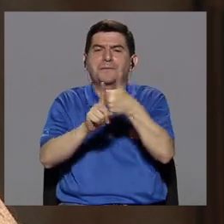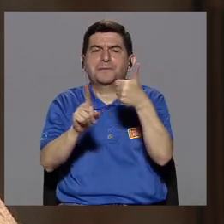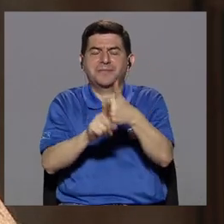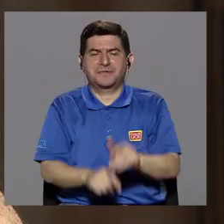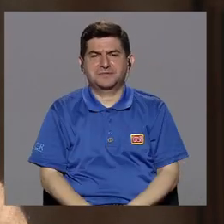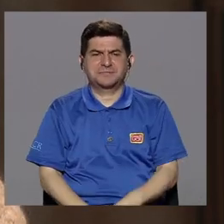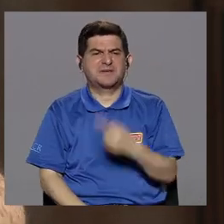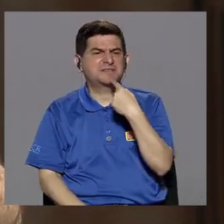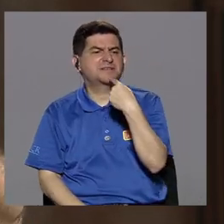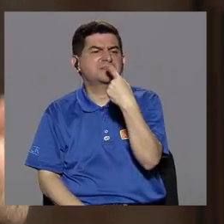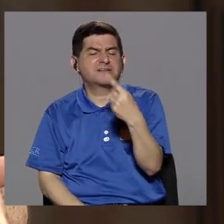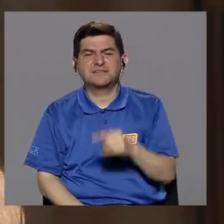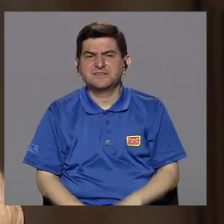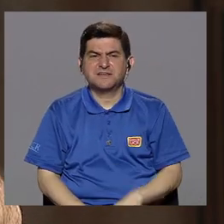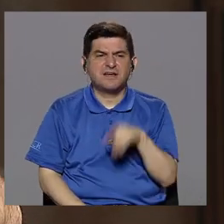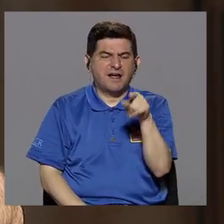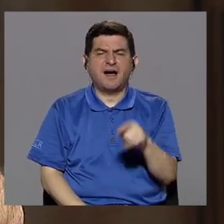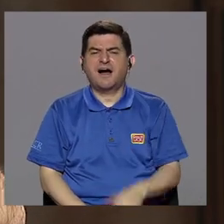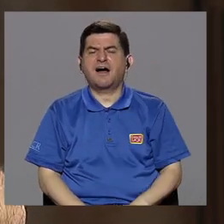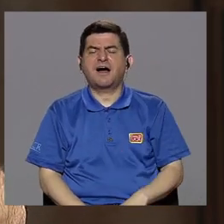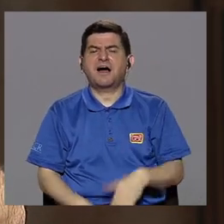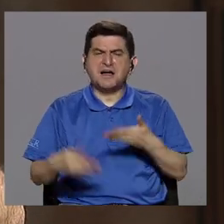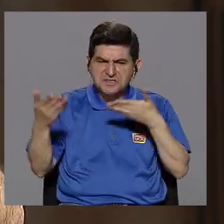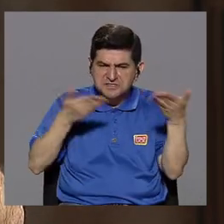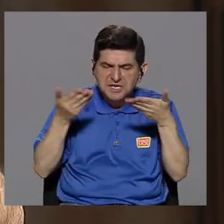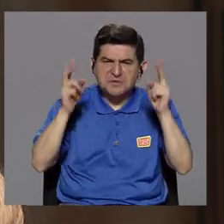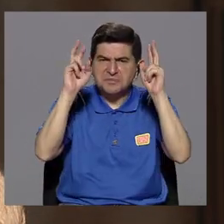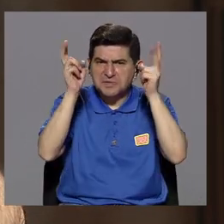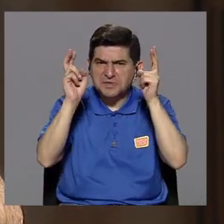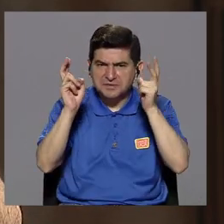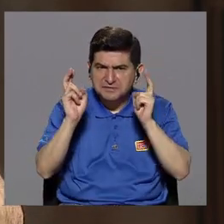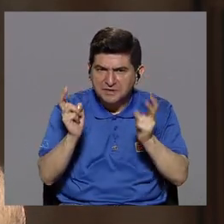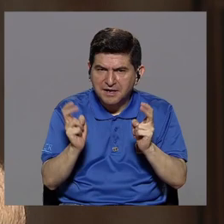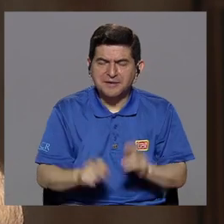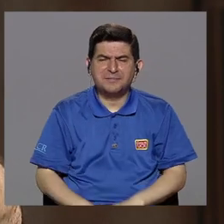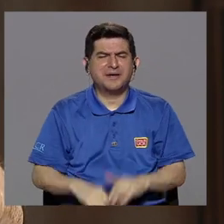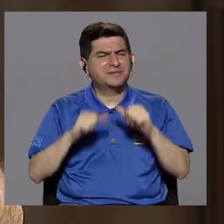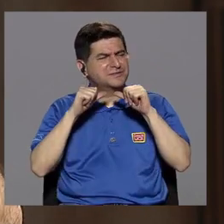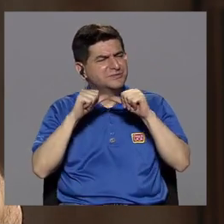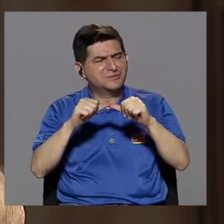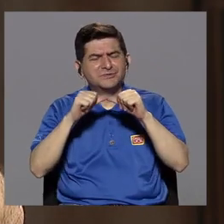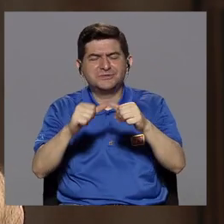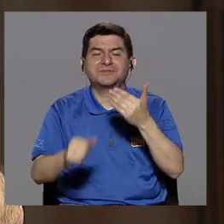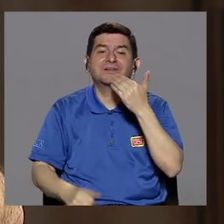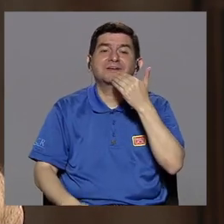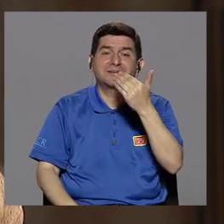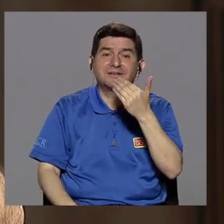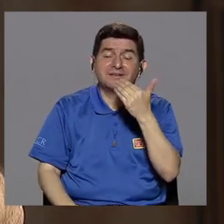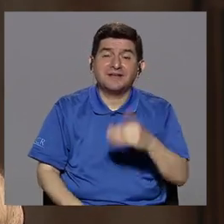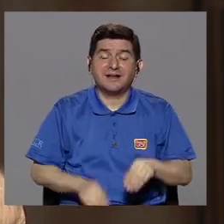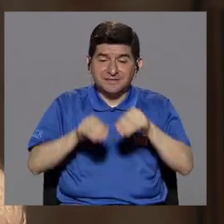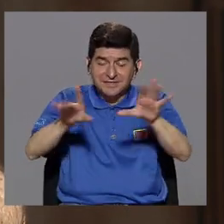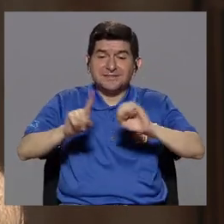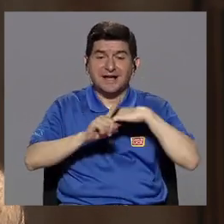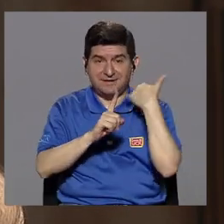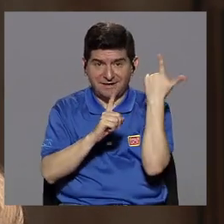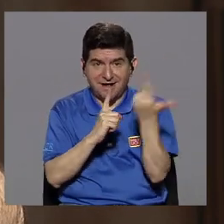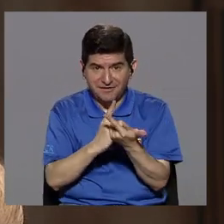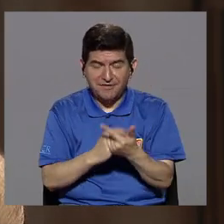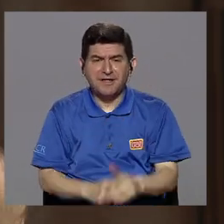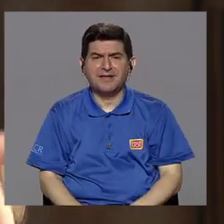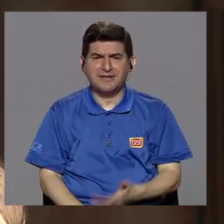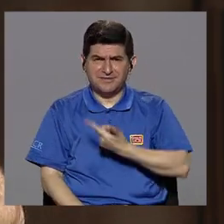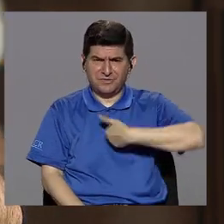lo que les ha servido, los temas, constantemente gracias a las redes sociales nos llegan